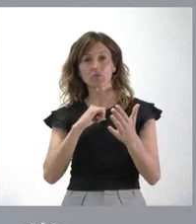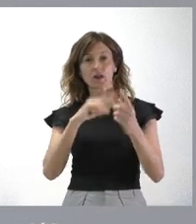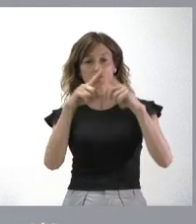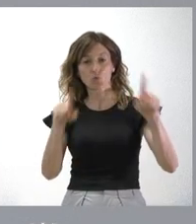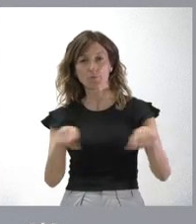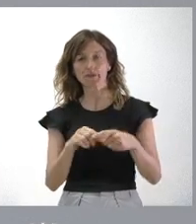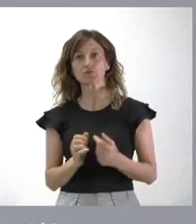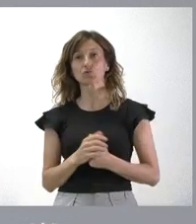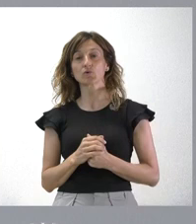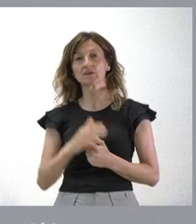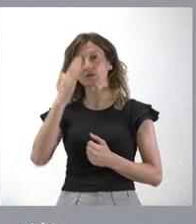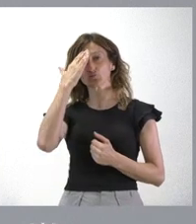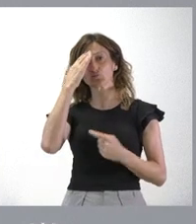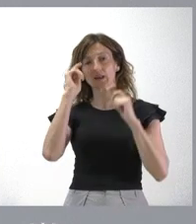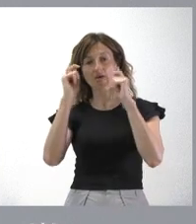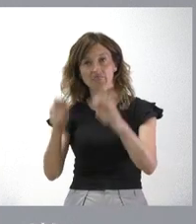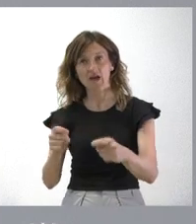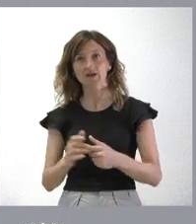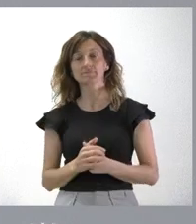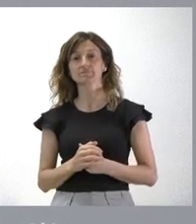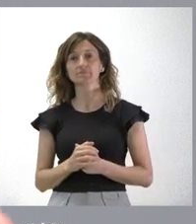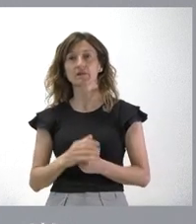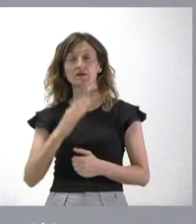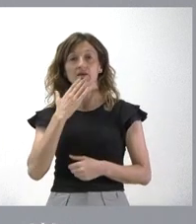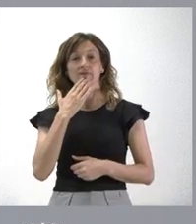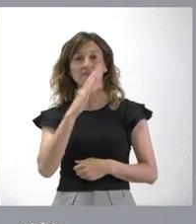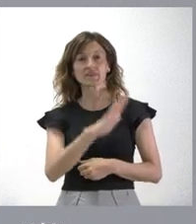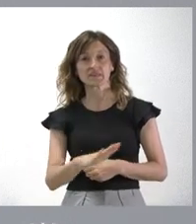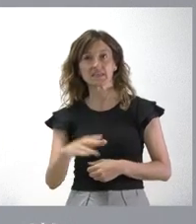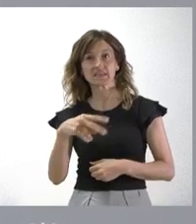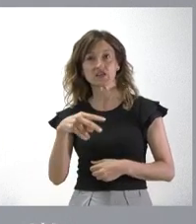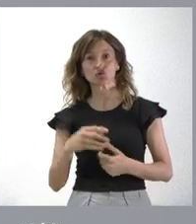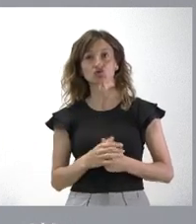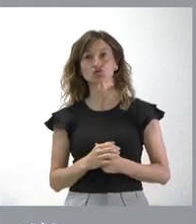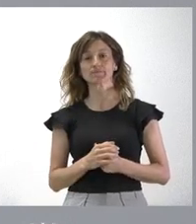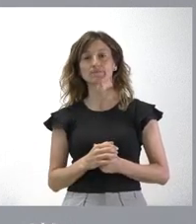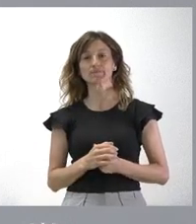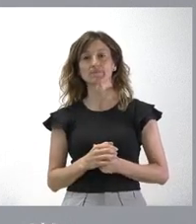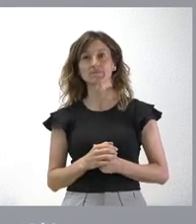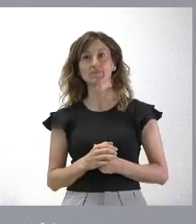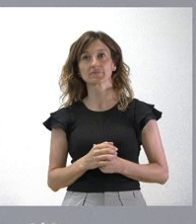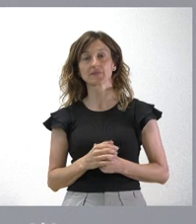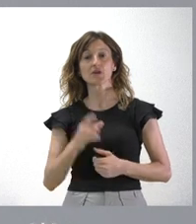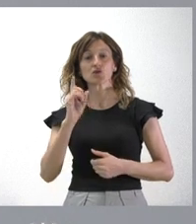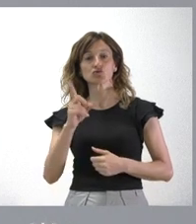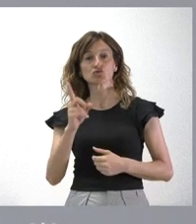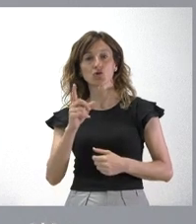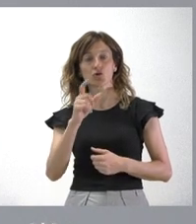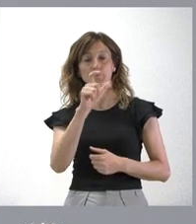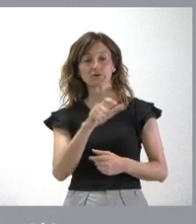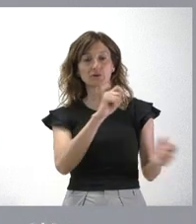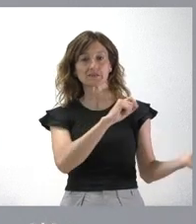y ceder la tutela. Al ser menores, al ser niños, pues no solamente lleva aparejado el traslado de estas personas